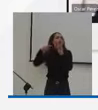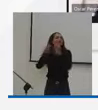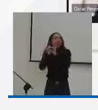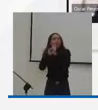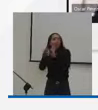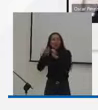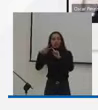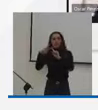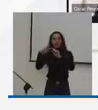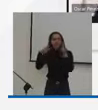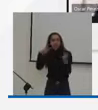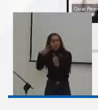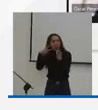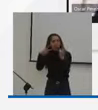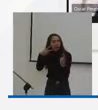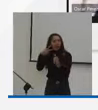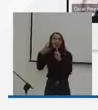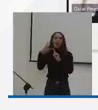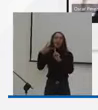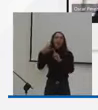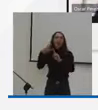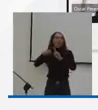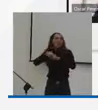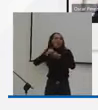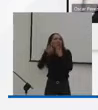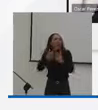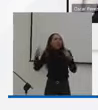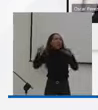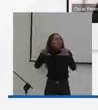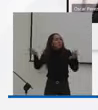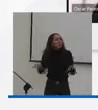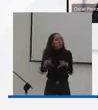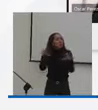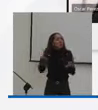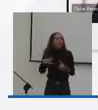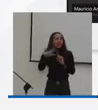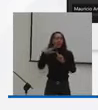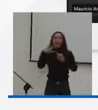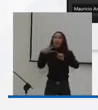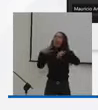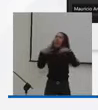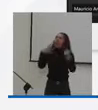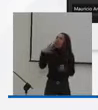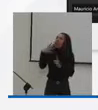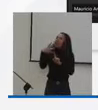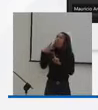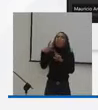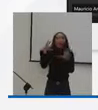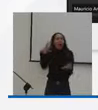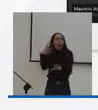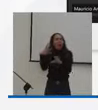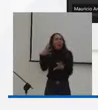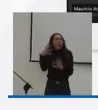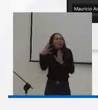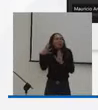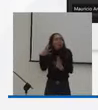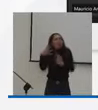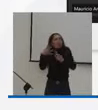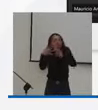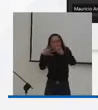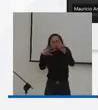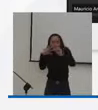en materia de utilización del tiempo libre, en materia de las actividades lúdicas.